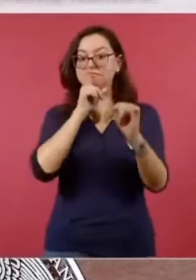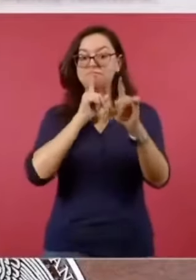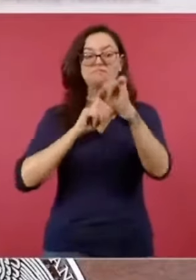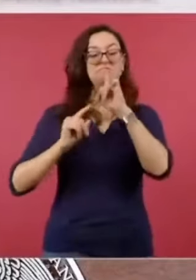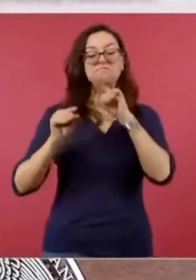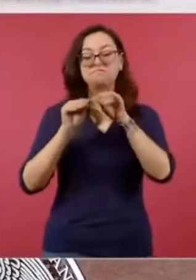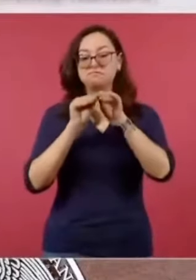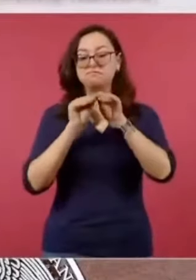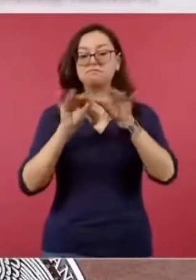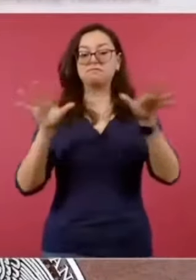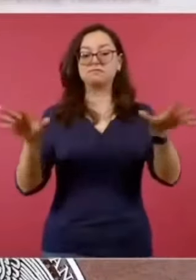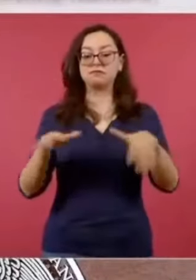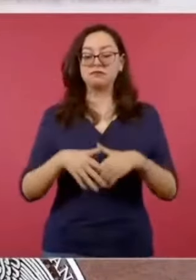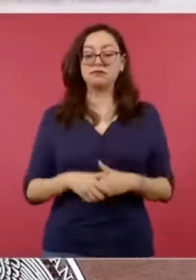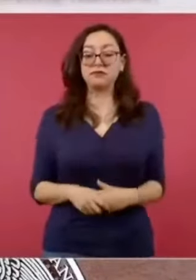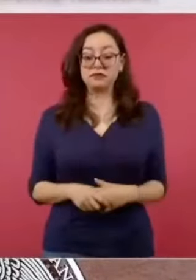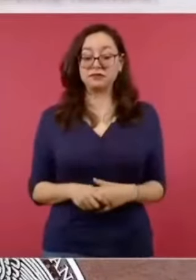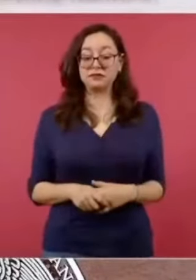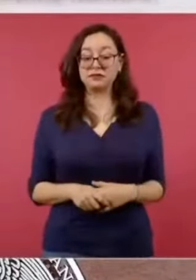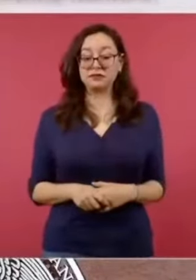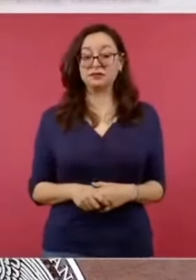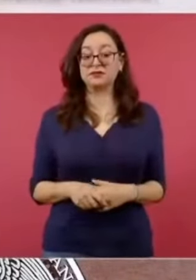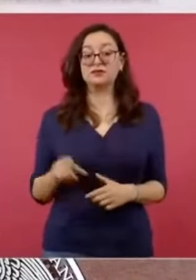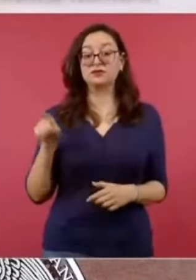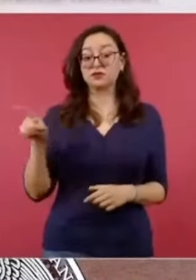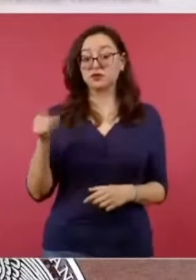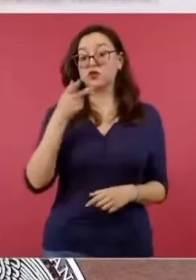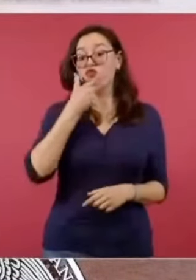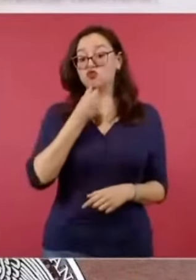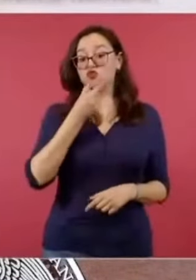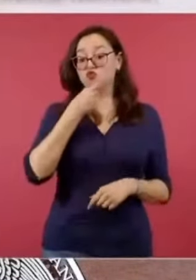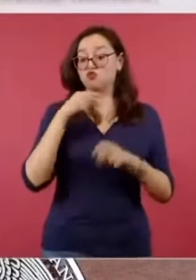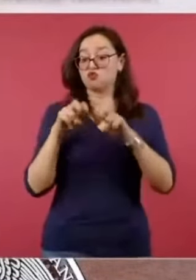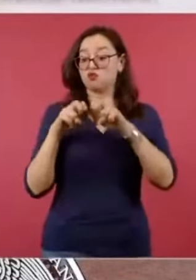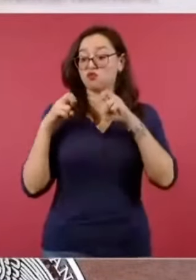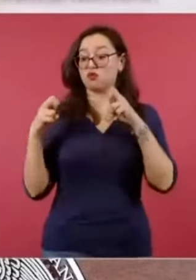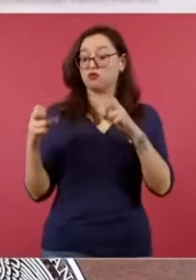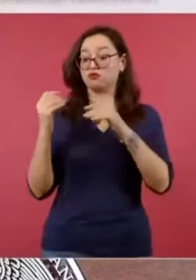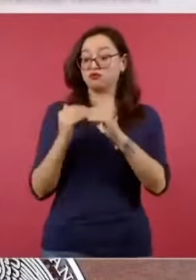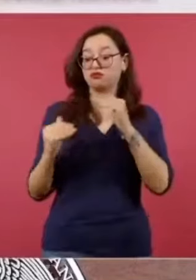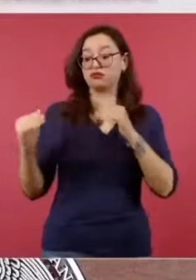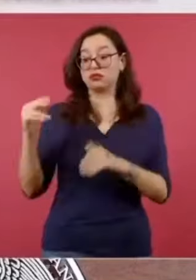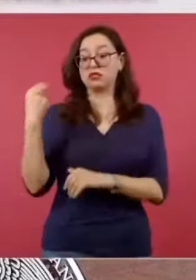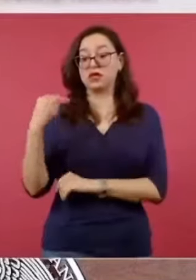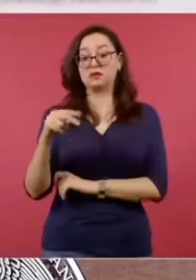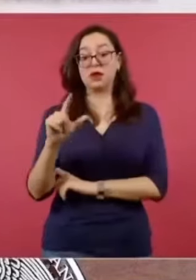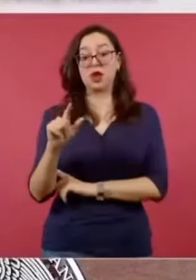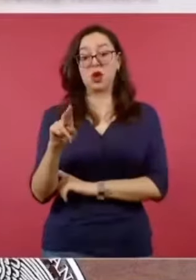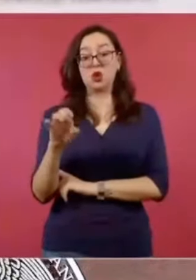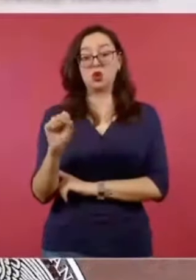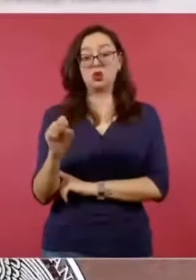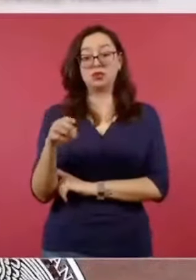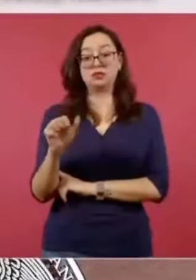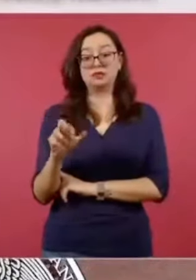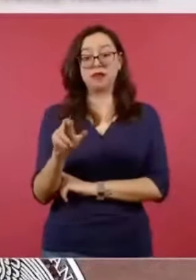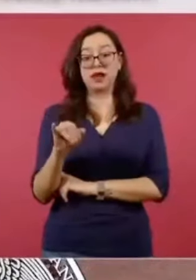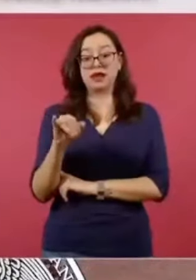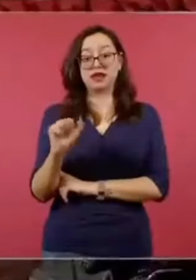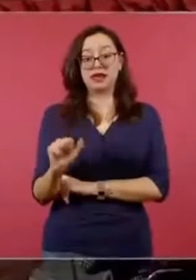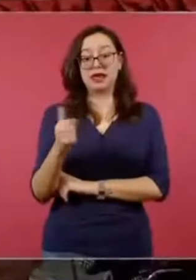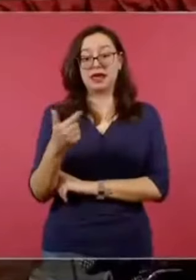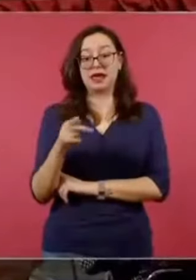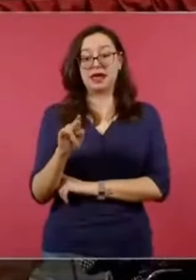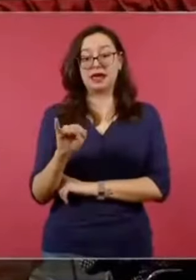El ministro de la Suprema Corte de Justicia de la Nación, Luis María Aguilar, se lanzó con todo